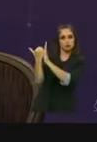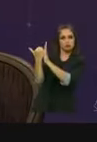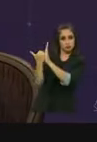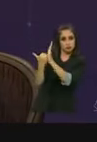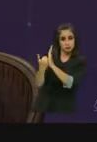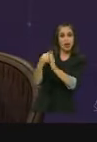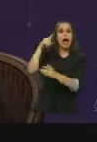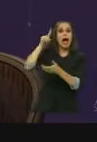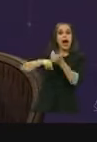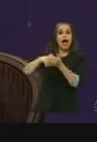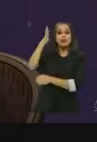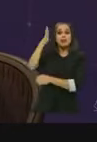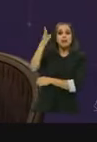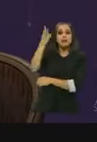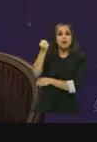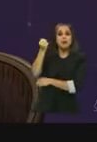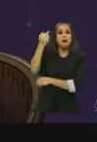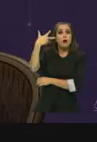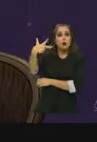escuchará un sonido como este.